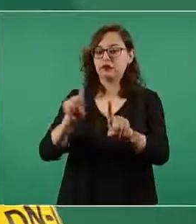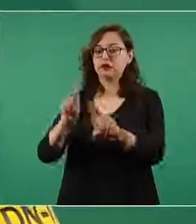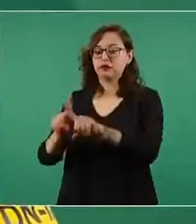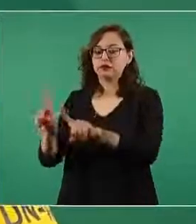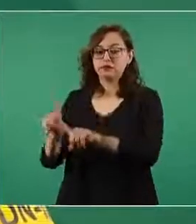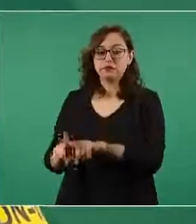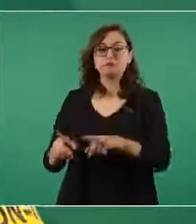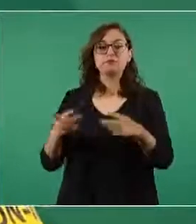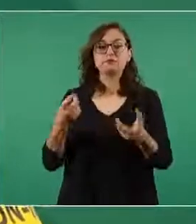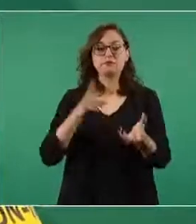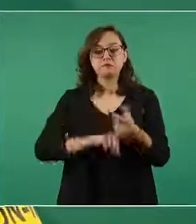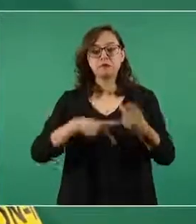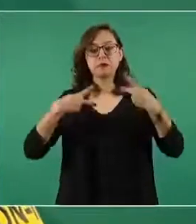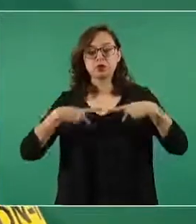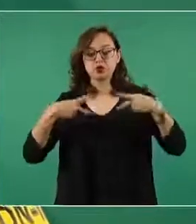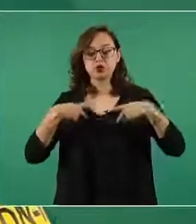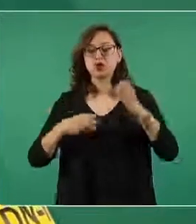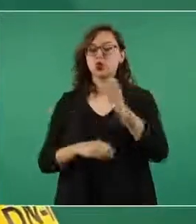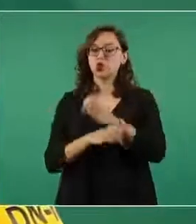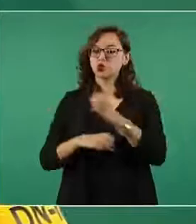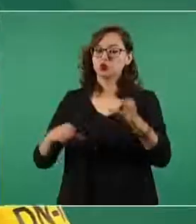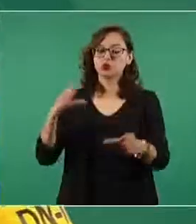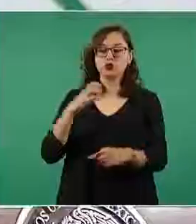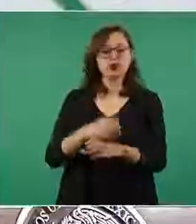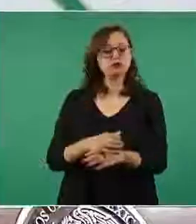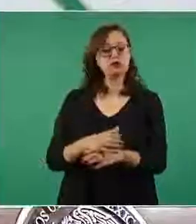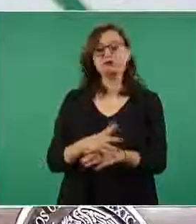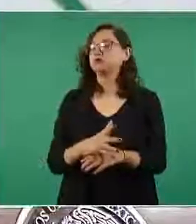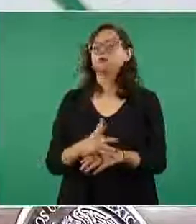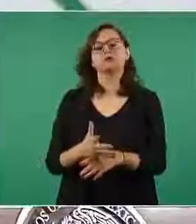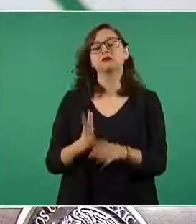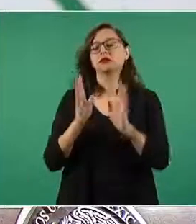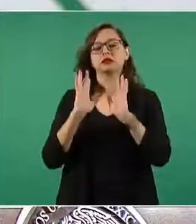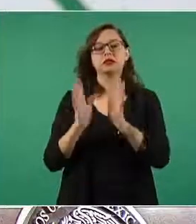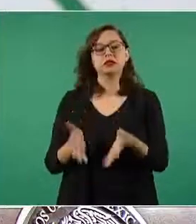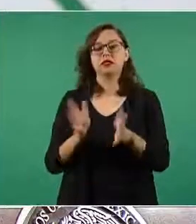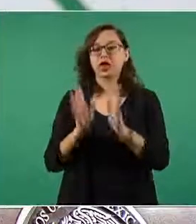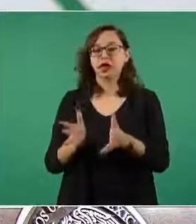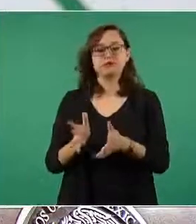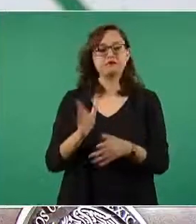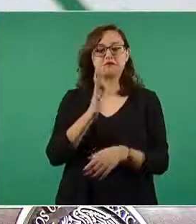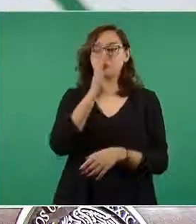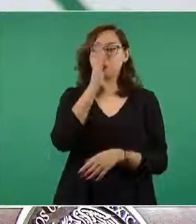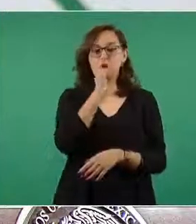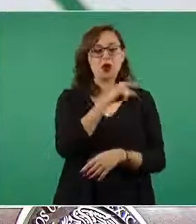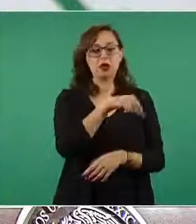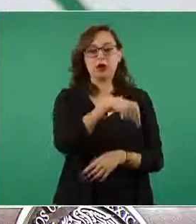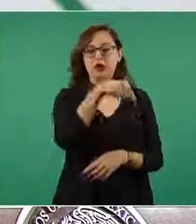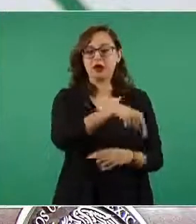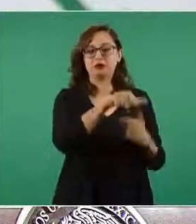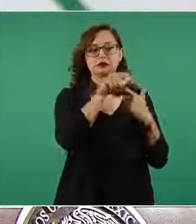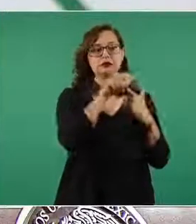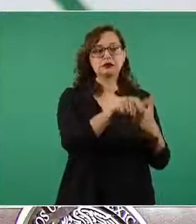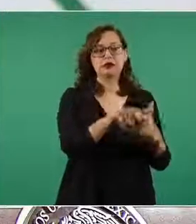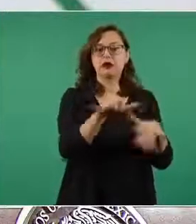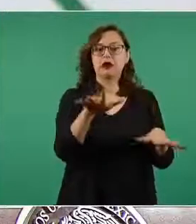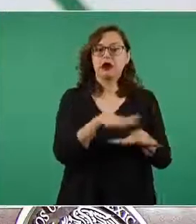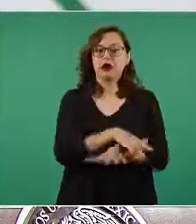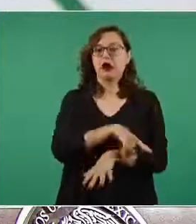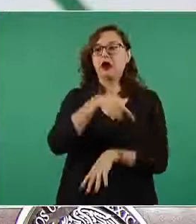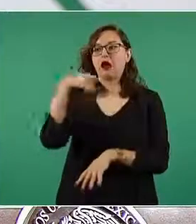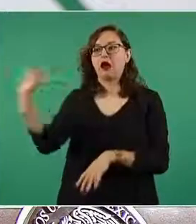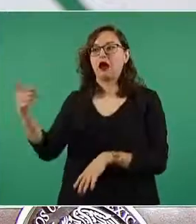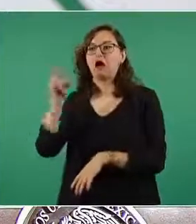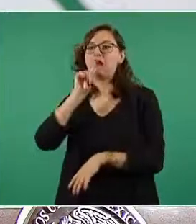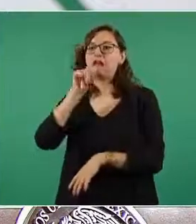personal como carga pues tendrían que operar desde nuestra base aérea militar número 5 en Zapopan